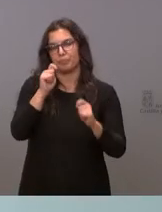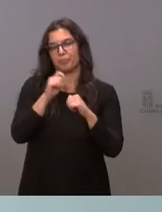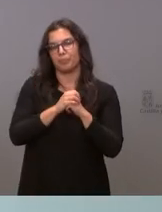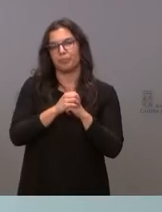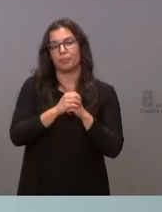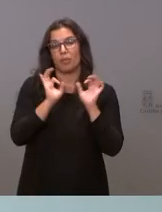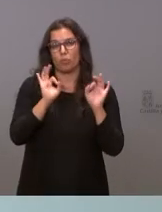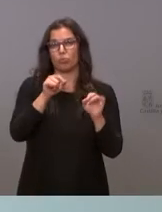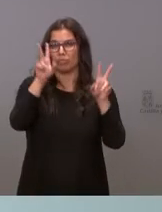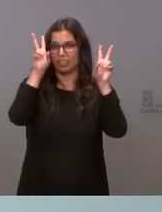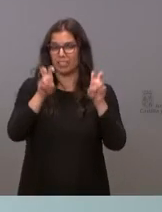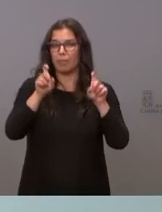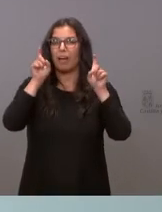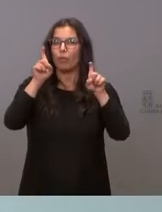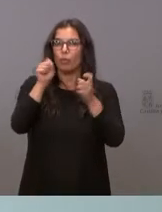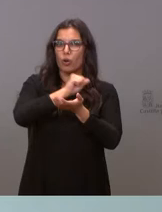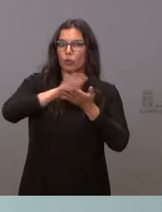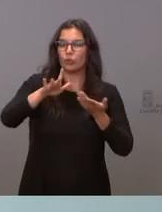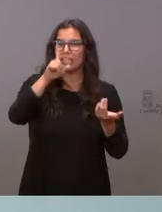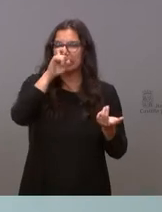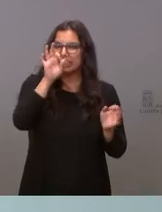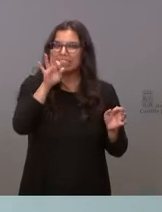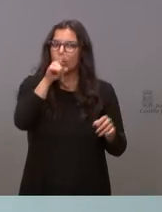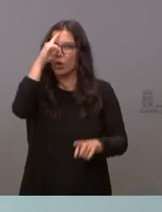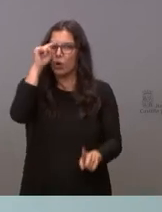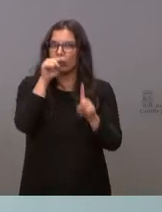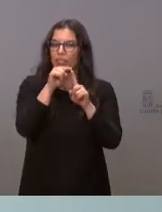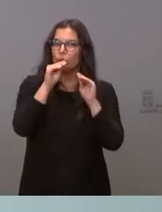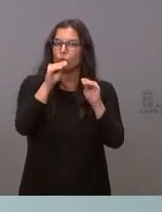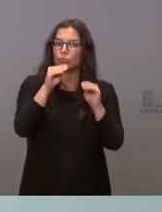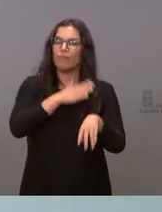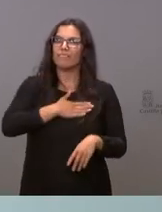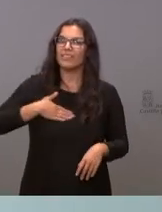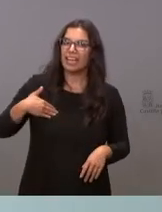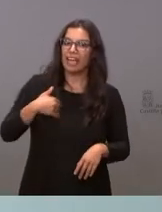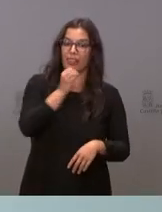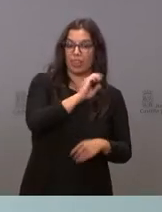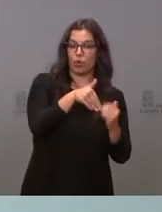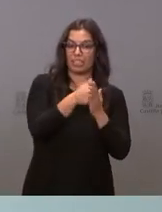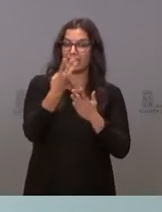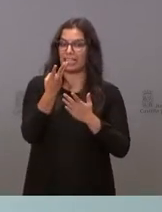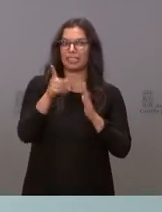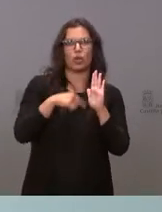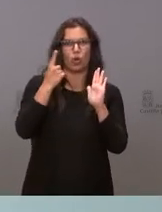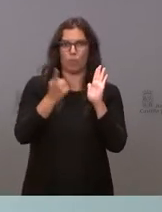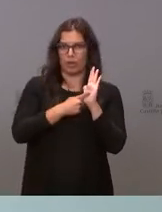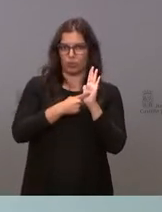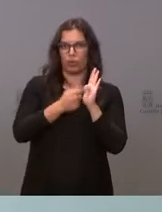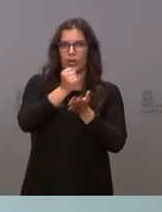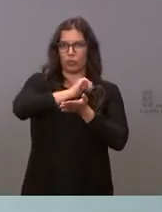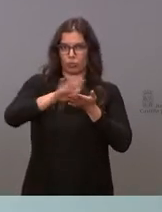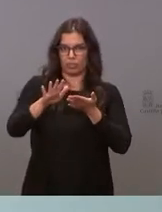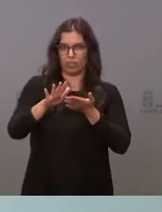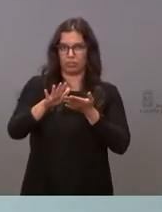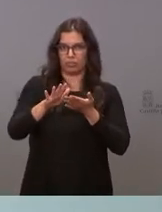Precisamente sobre la educación gratuita, si no recuerdo mal, el compromiso de legislatura era que fuese de cero a tres años, no de cero a dos. Y